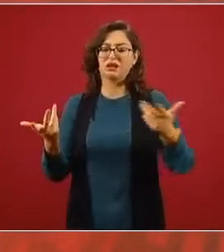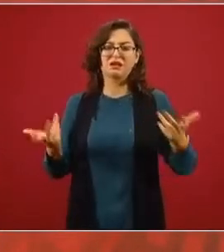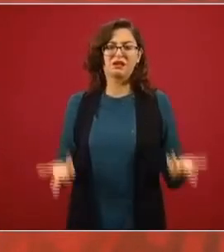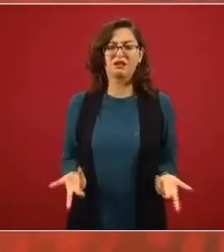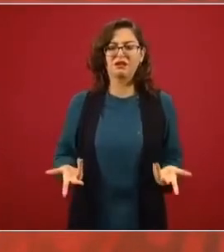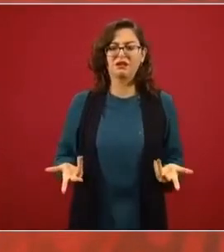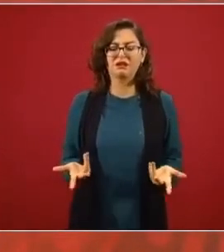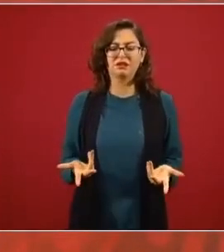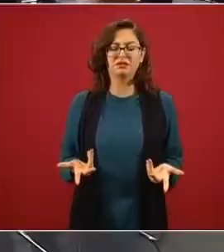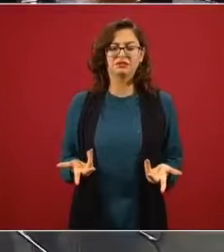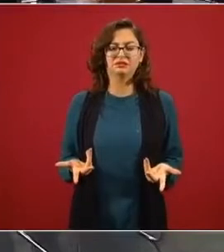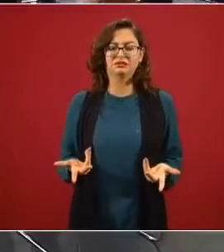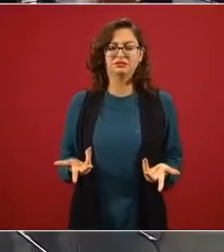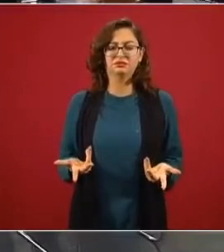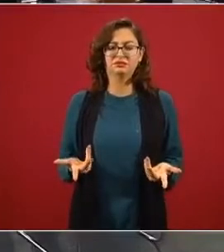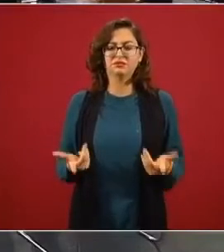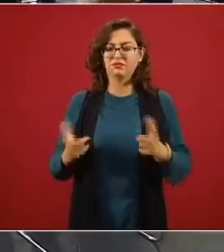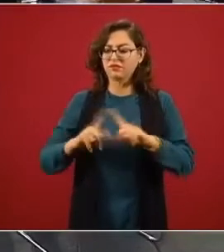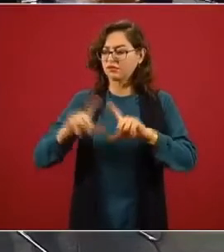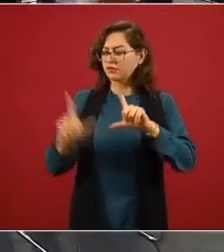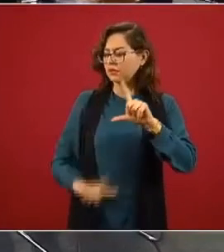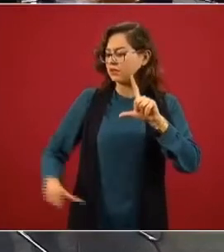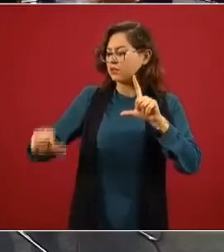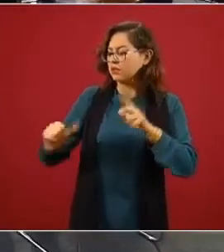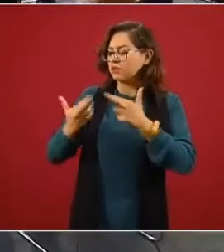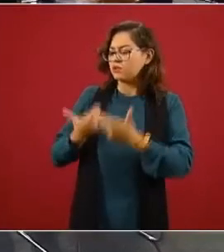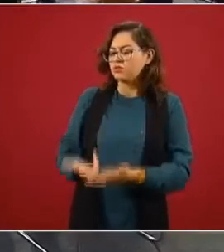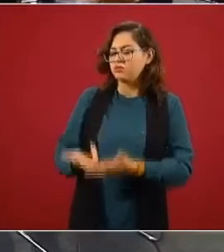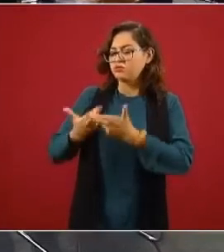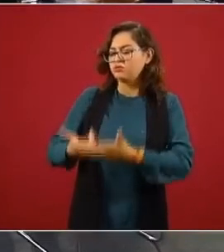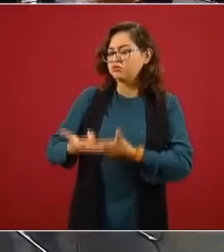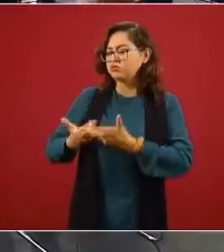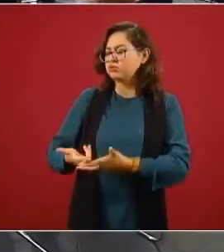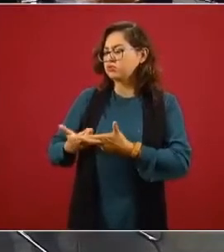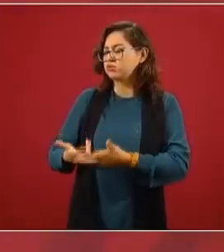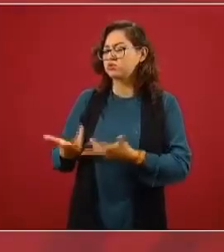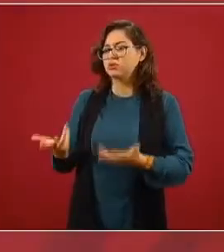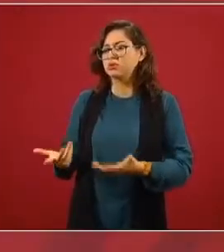de las generaciones futuras.